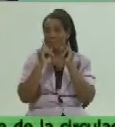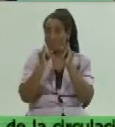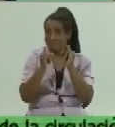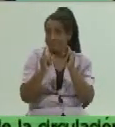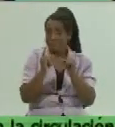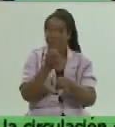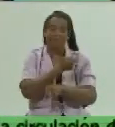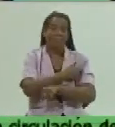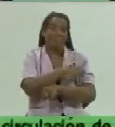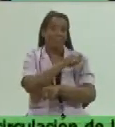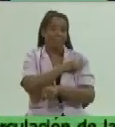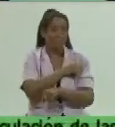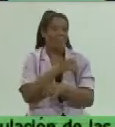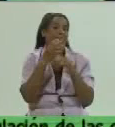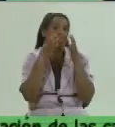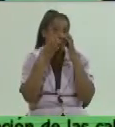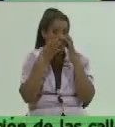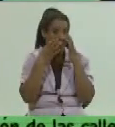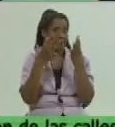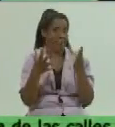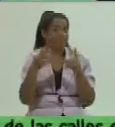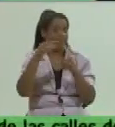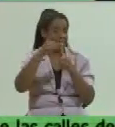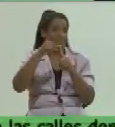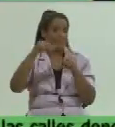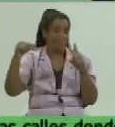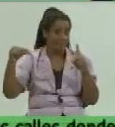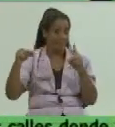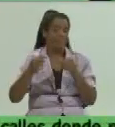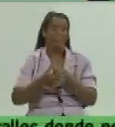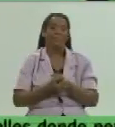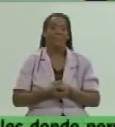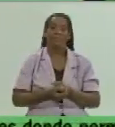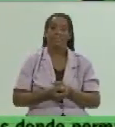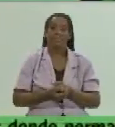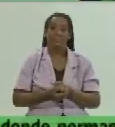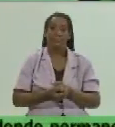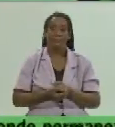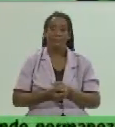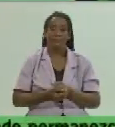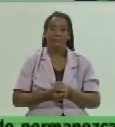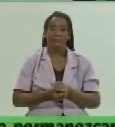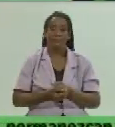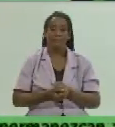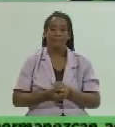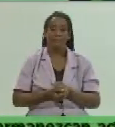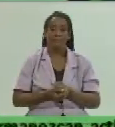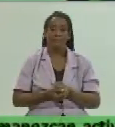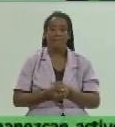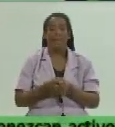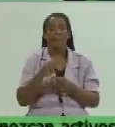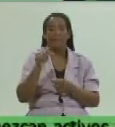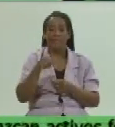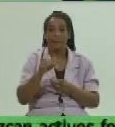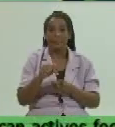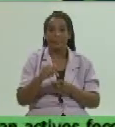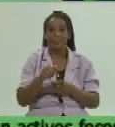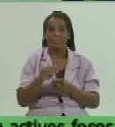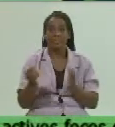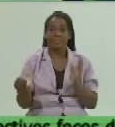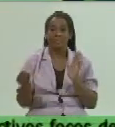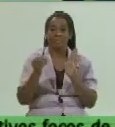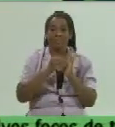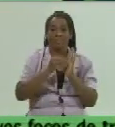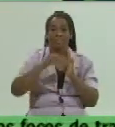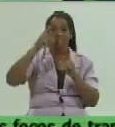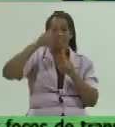población de tan importante temática temática que está en consecuencia con la implementación de la tarea de